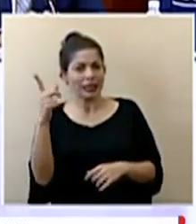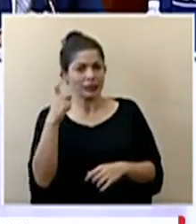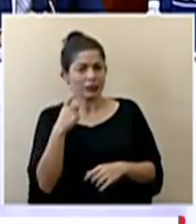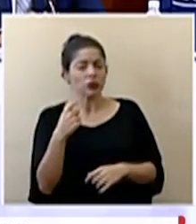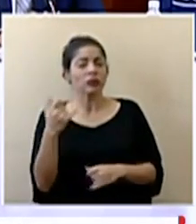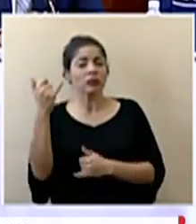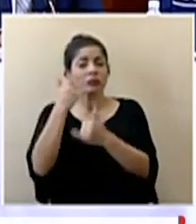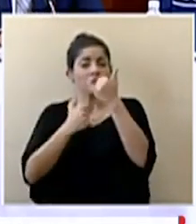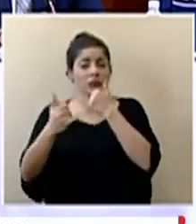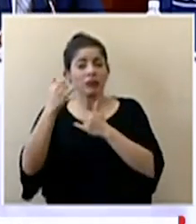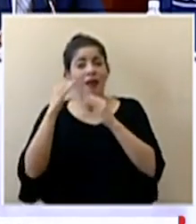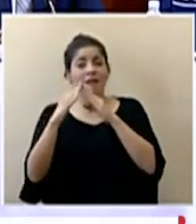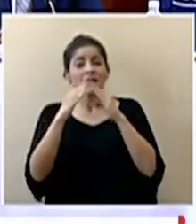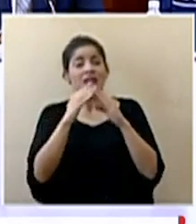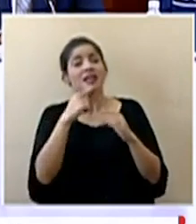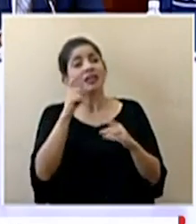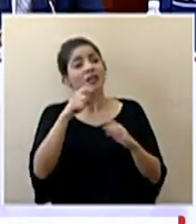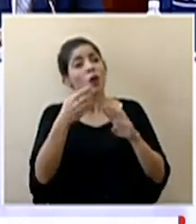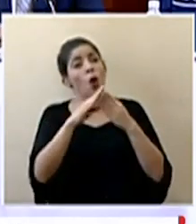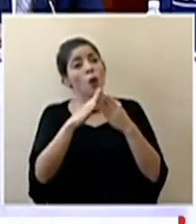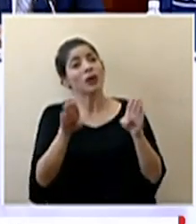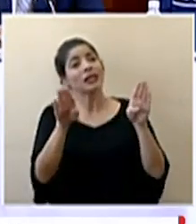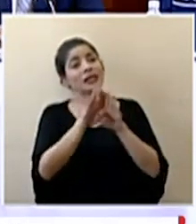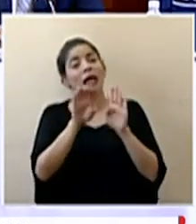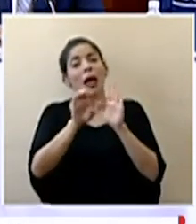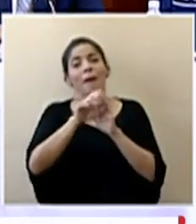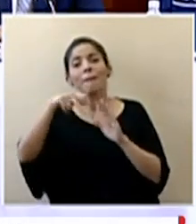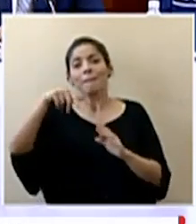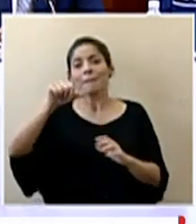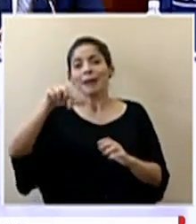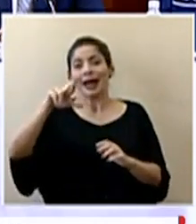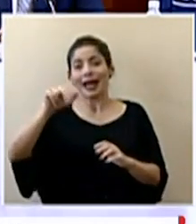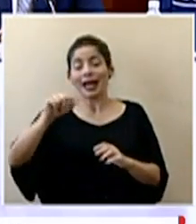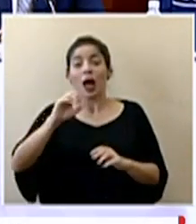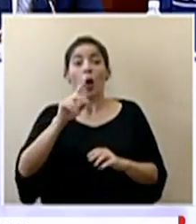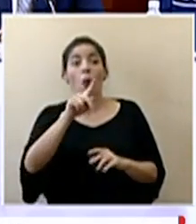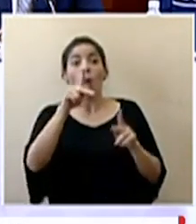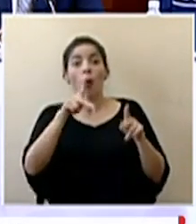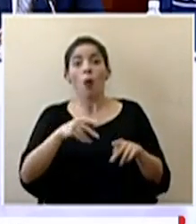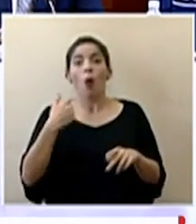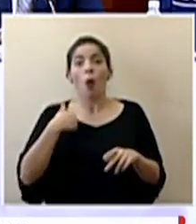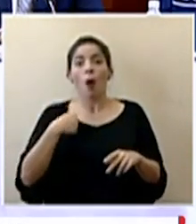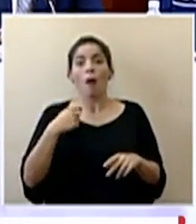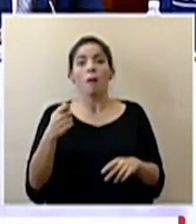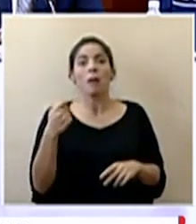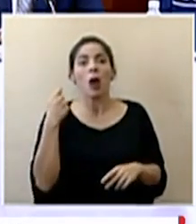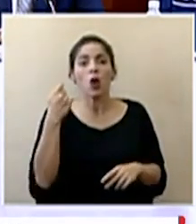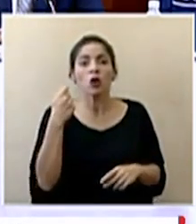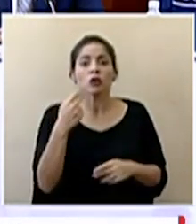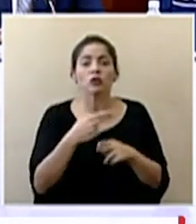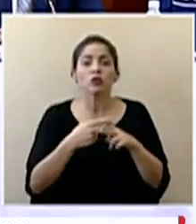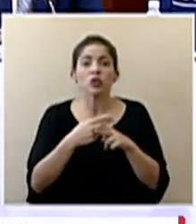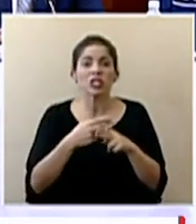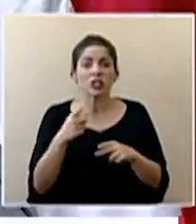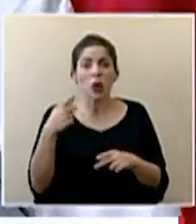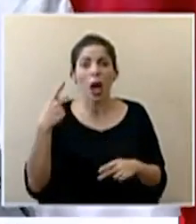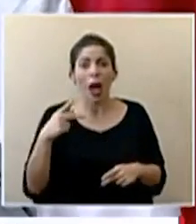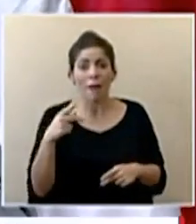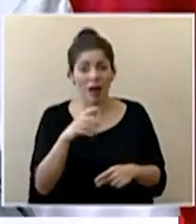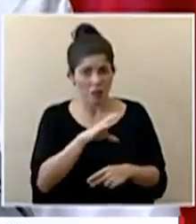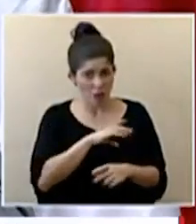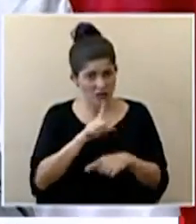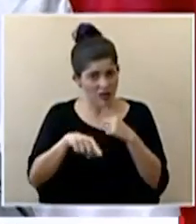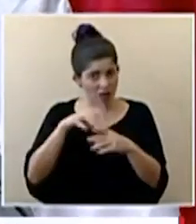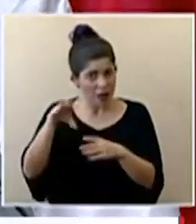llamados de vecinos a cerrar comunidades como lo ocurrido en Paquera o de un sujeto que sale amenazando con un cuchillo la policía va a intervenir si bueno